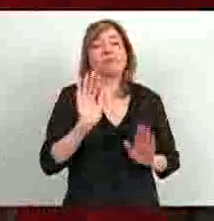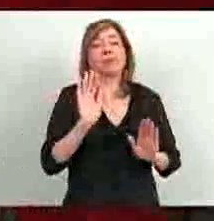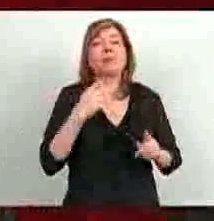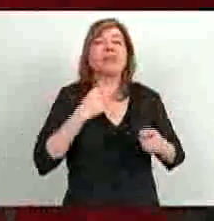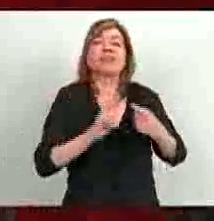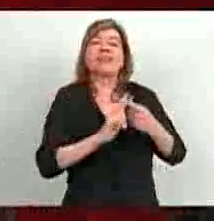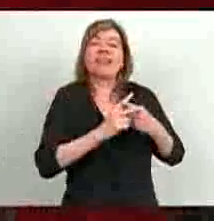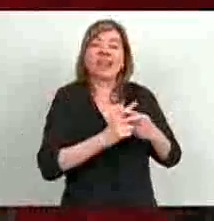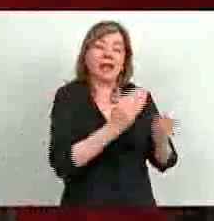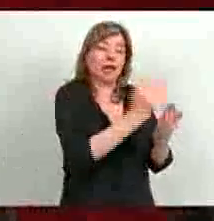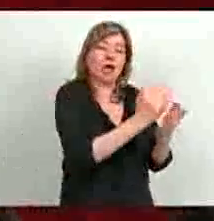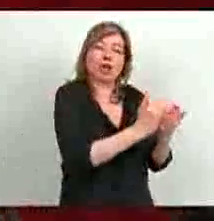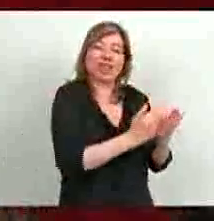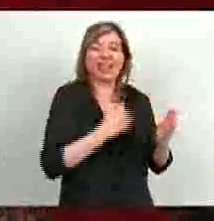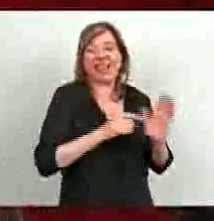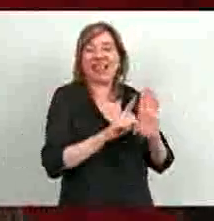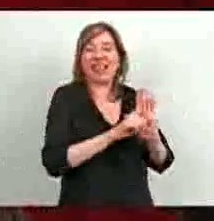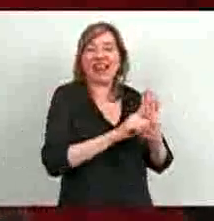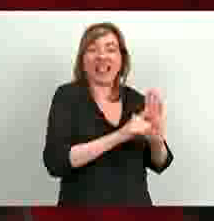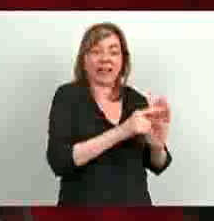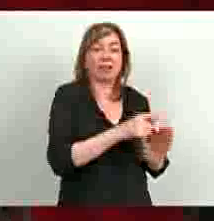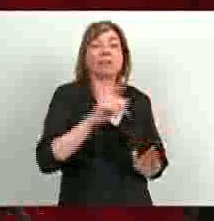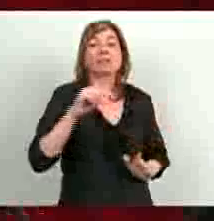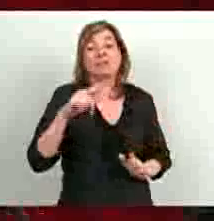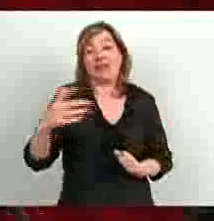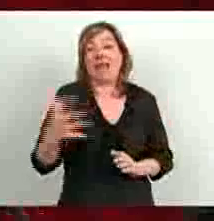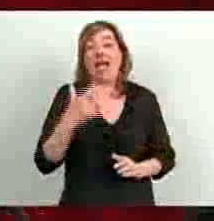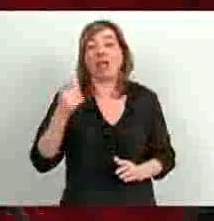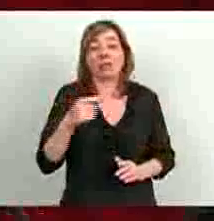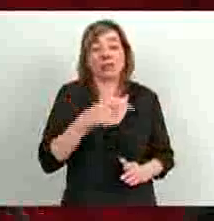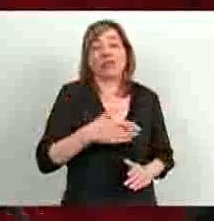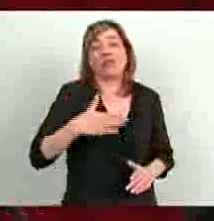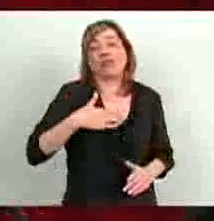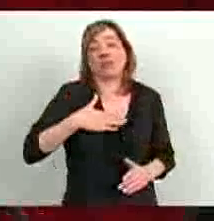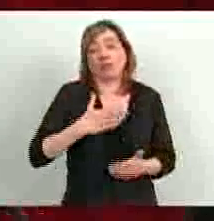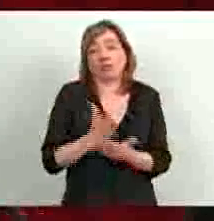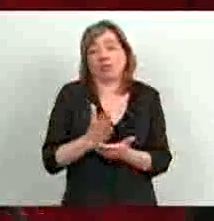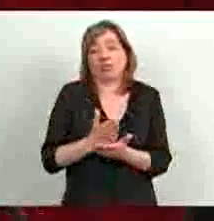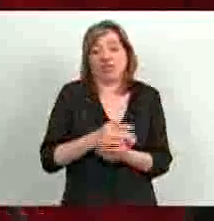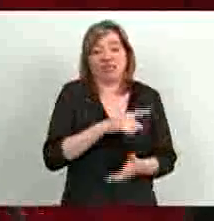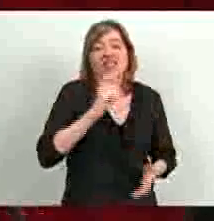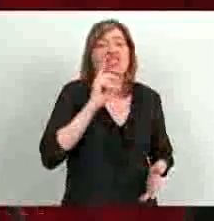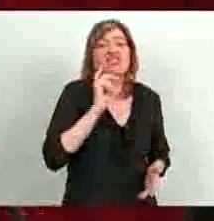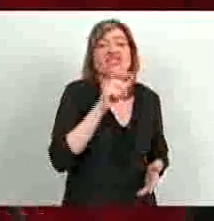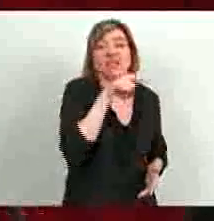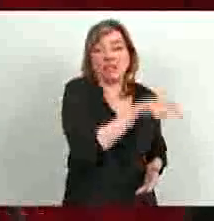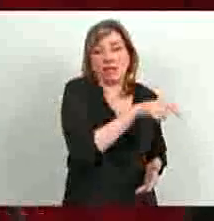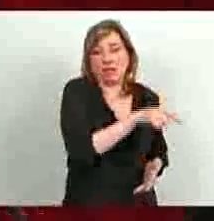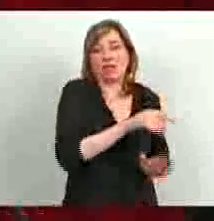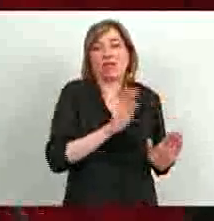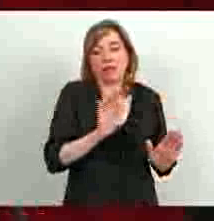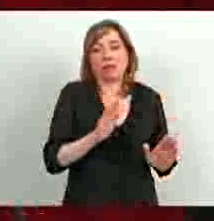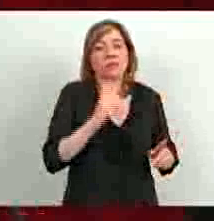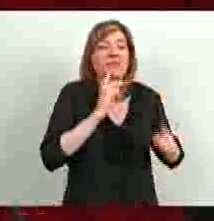técnica y de orden legislativo, la adopción debe estar dentro de los derechos personales del Código Civil y por lo tanto era